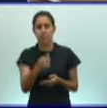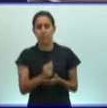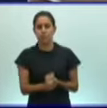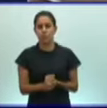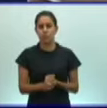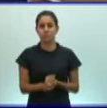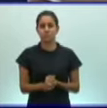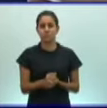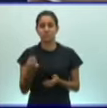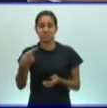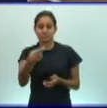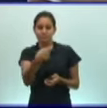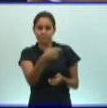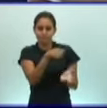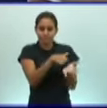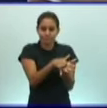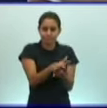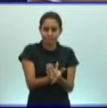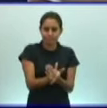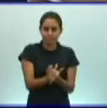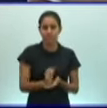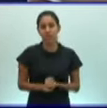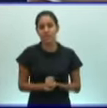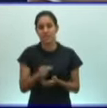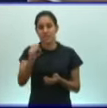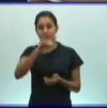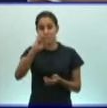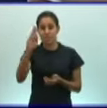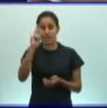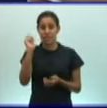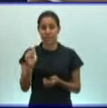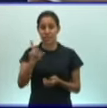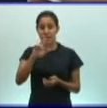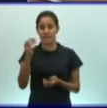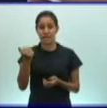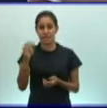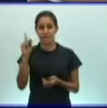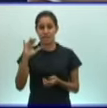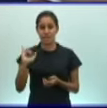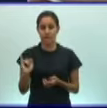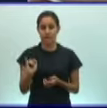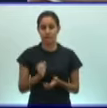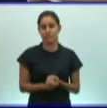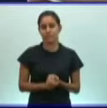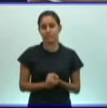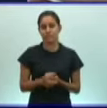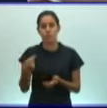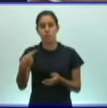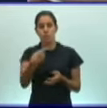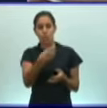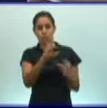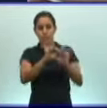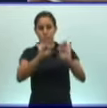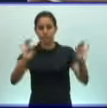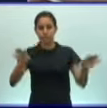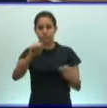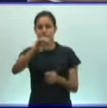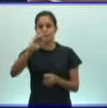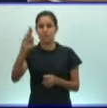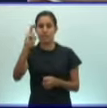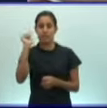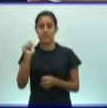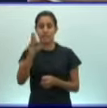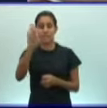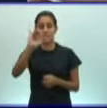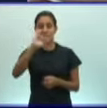y cómo los platemintos y nematemintos tienen simetría bilateral. Ahora, ¿cuáles son las